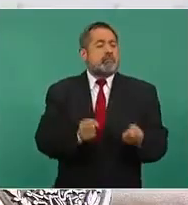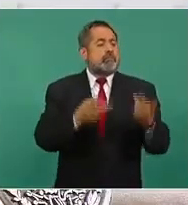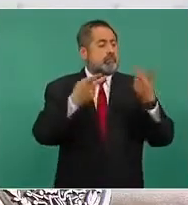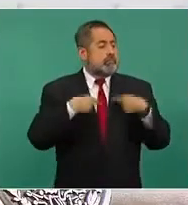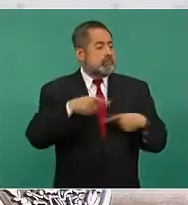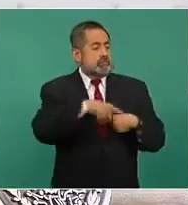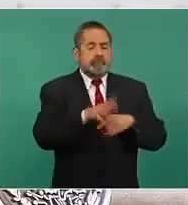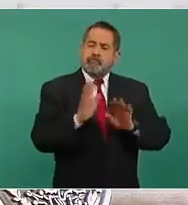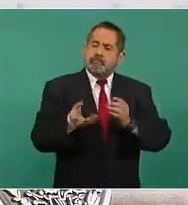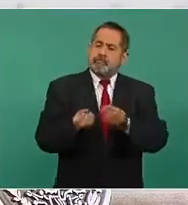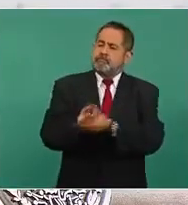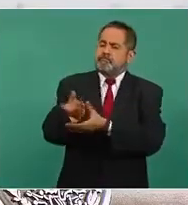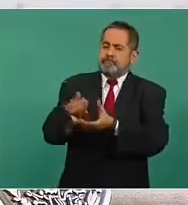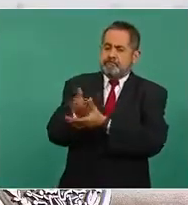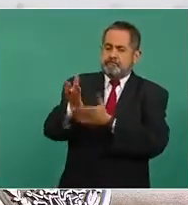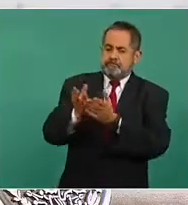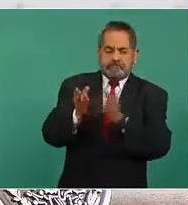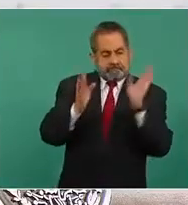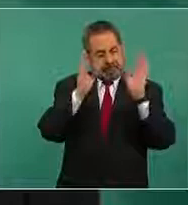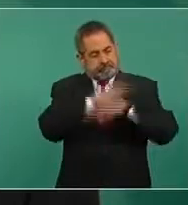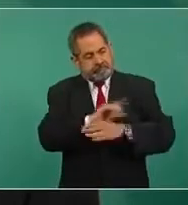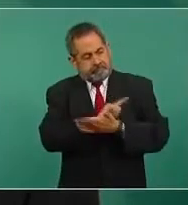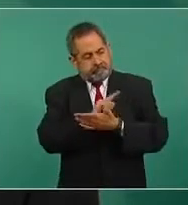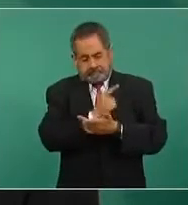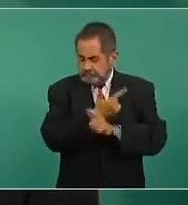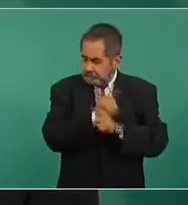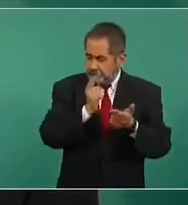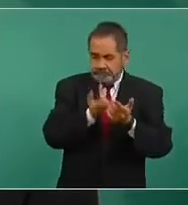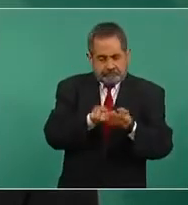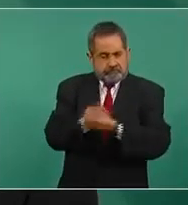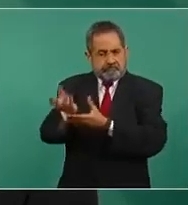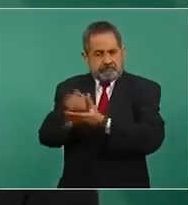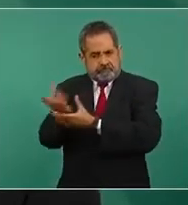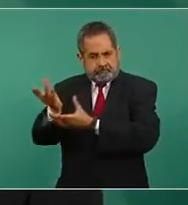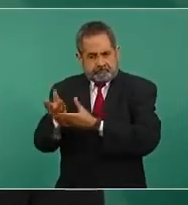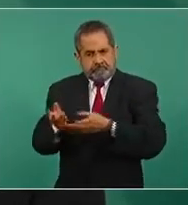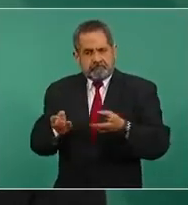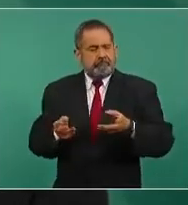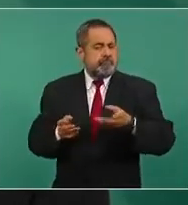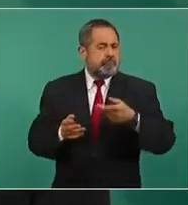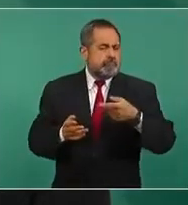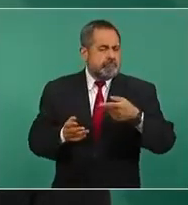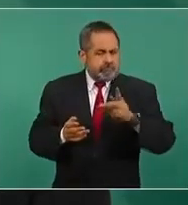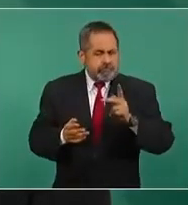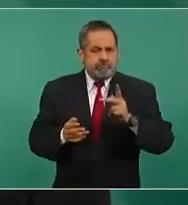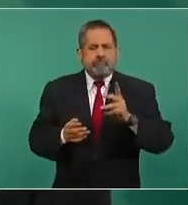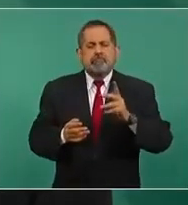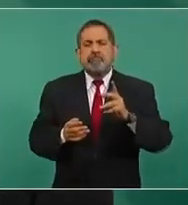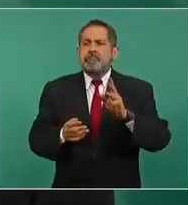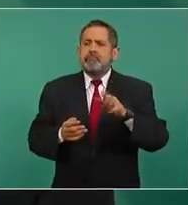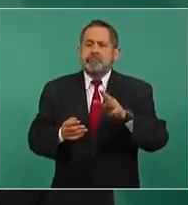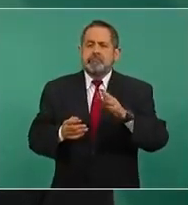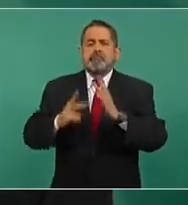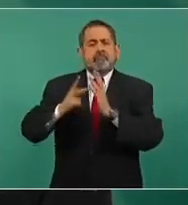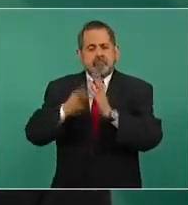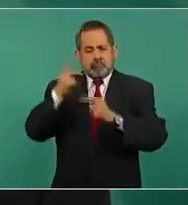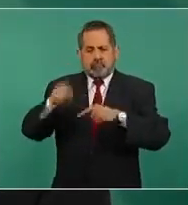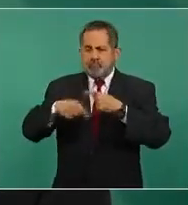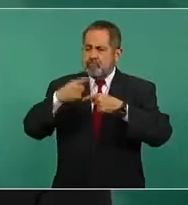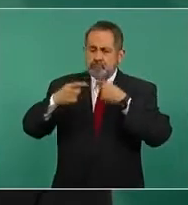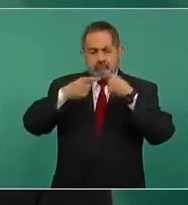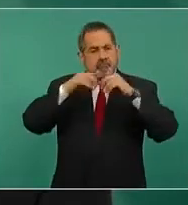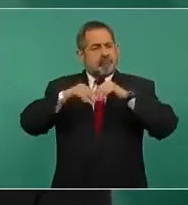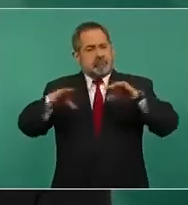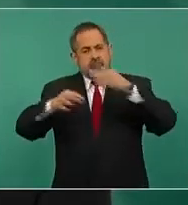obtenido su libertad, que se vuelva a dar a conocer